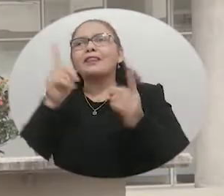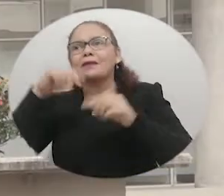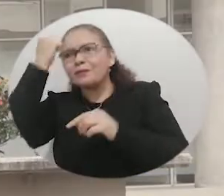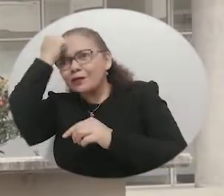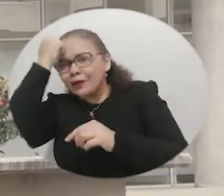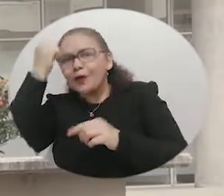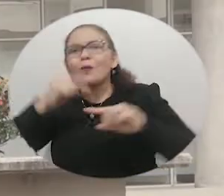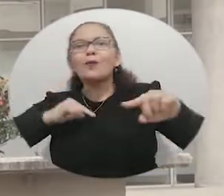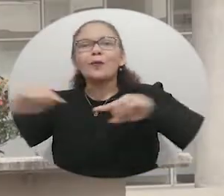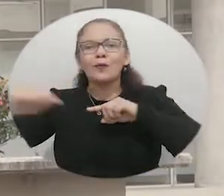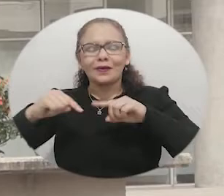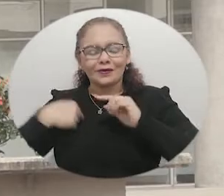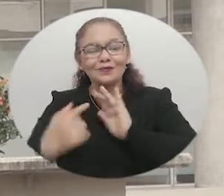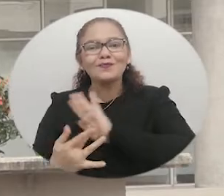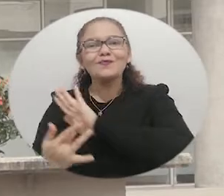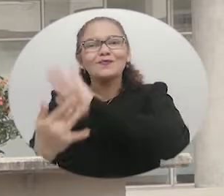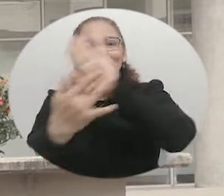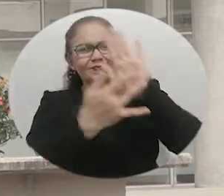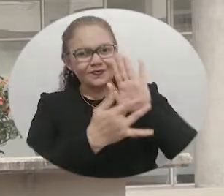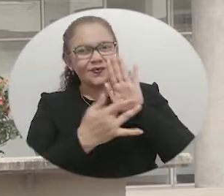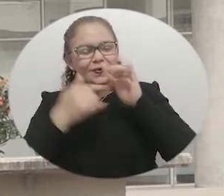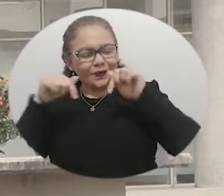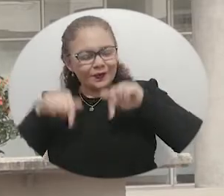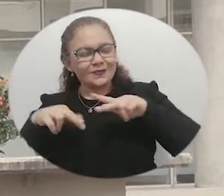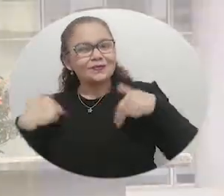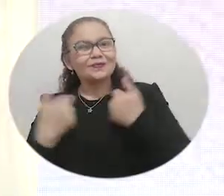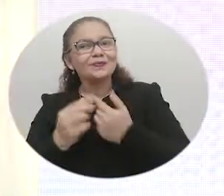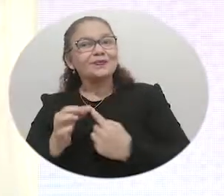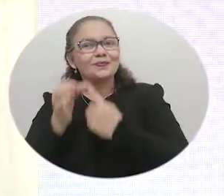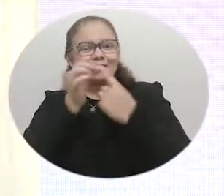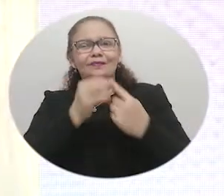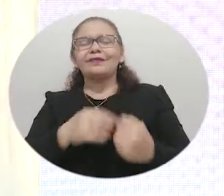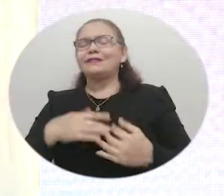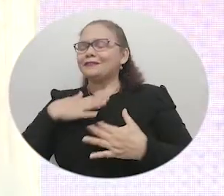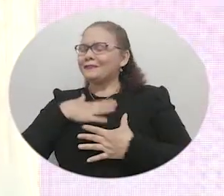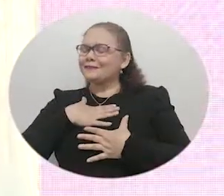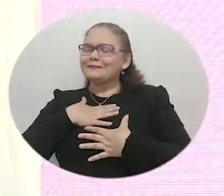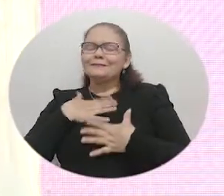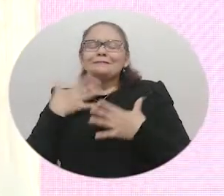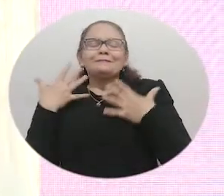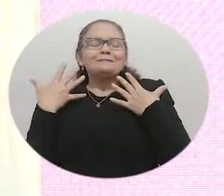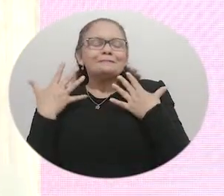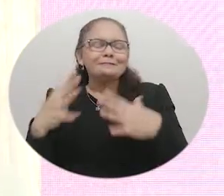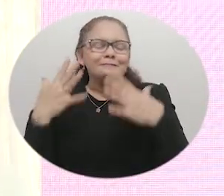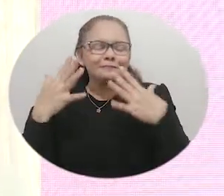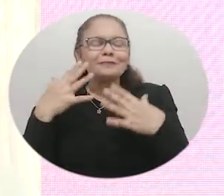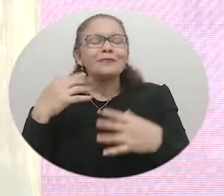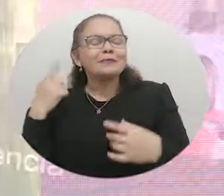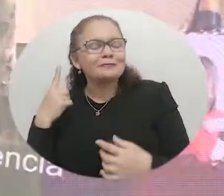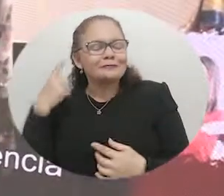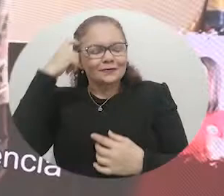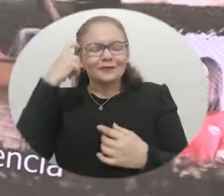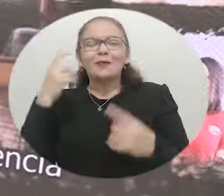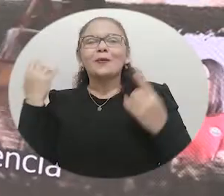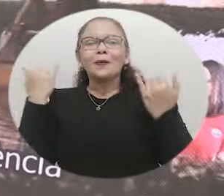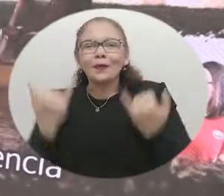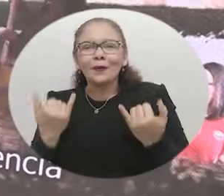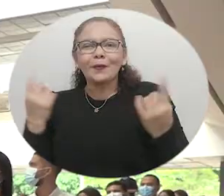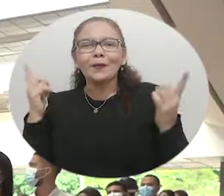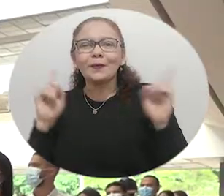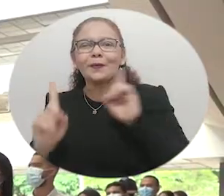docentes y hacer así un poco más significativa esta ceremonia es realmente un gusto y un gran reto el poder estar